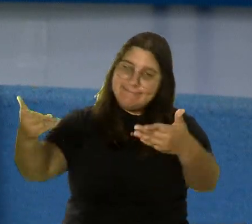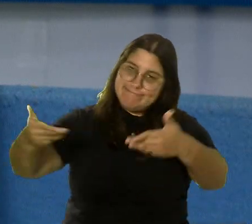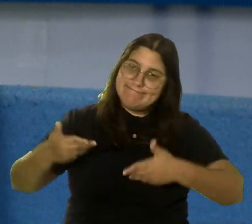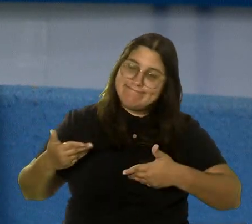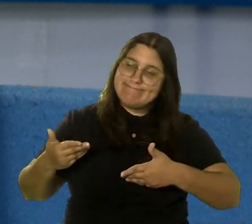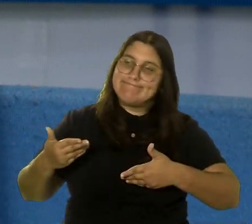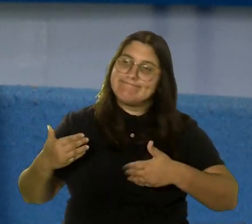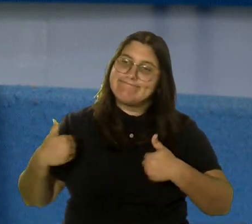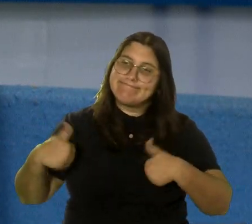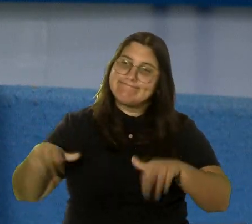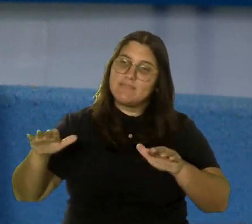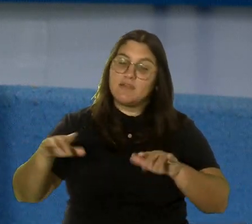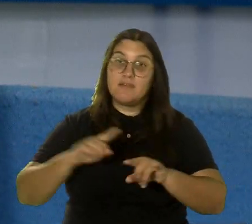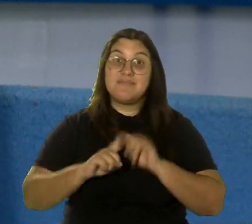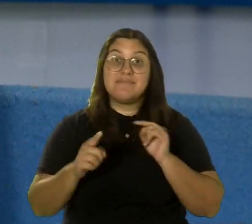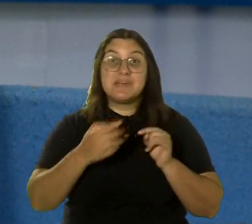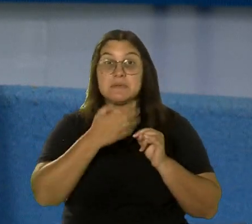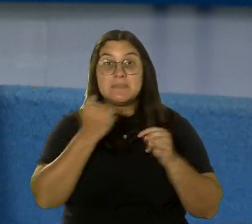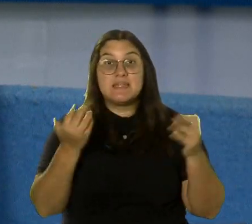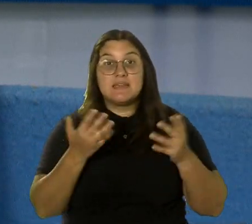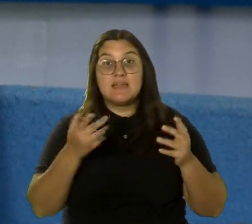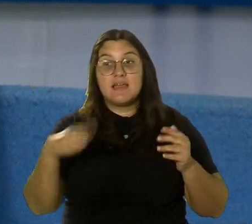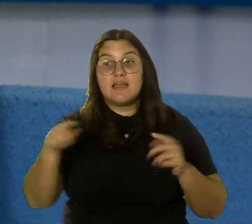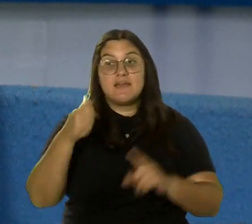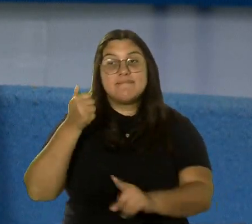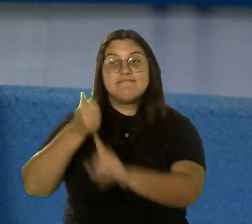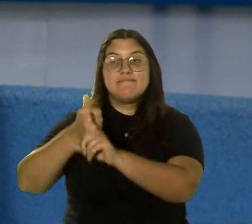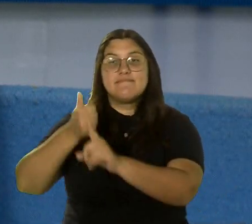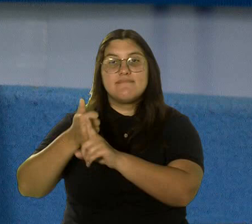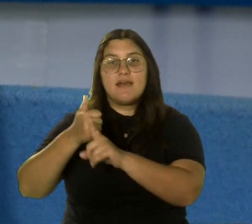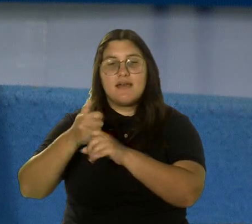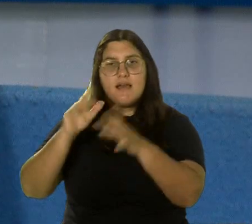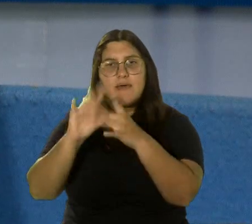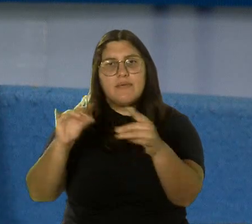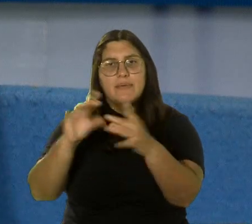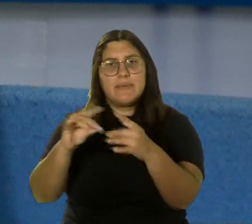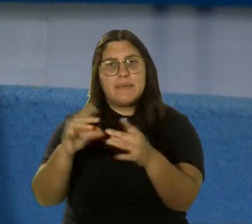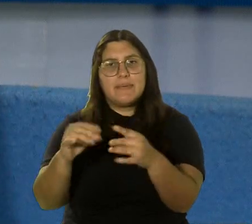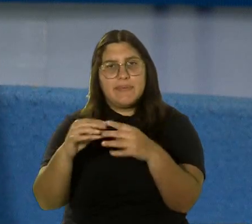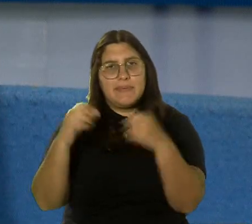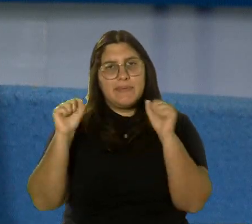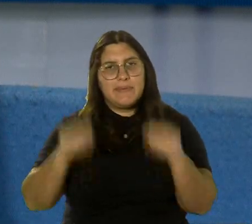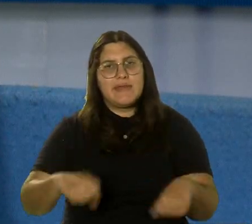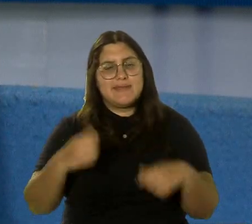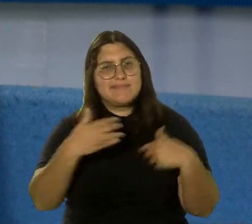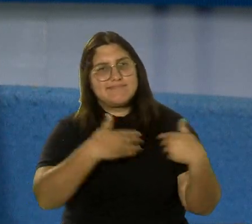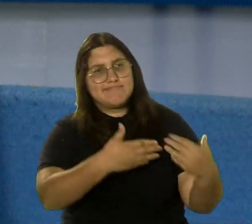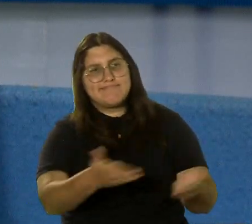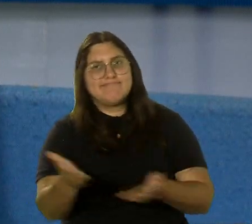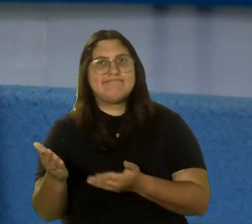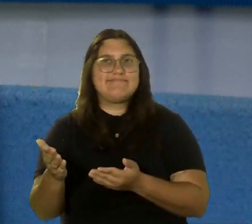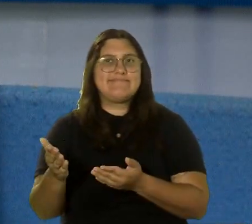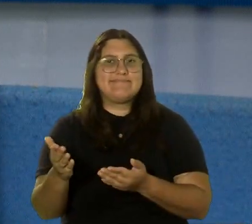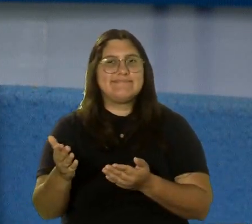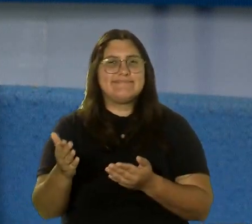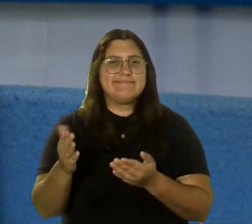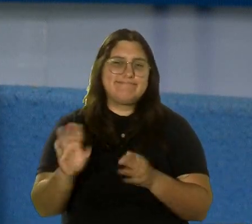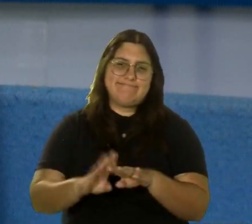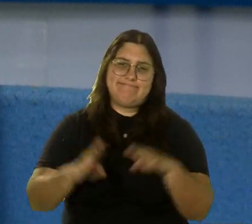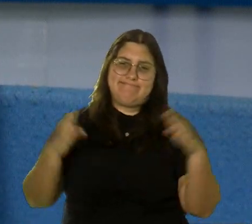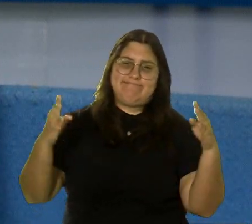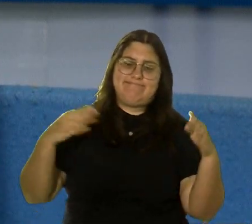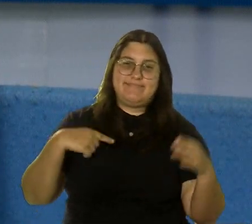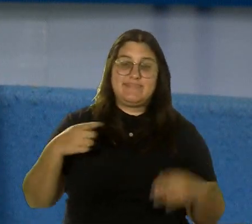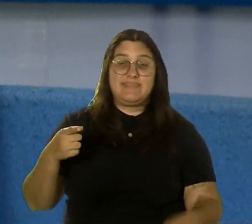los caminos, pero nada mejor que una historia que se cuente y que pueda abrirle ese camino a los empresarios locales y va a estar Rick